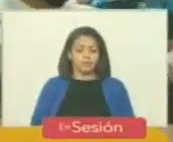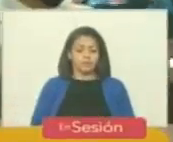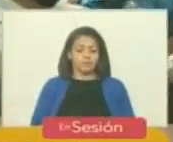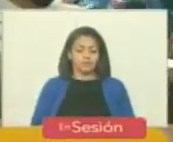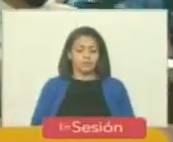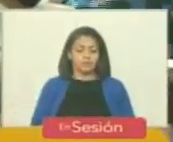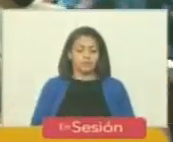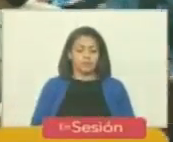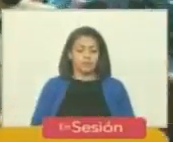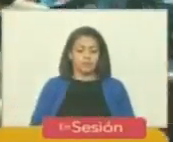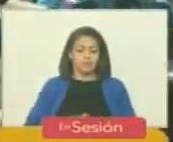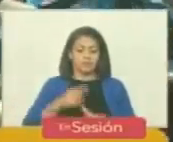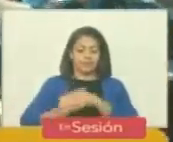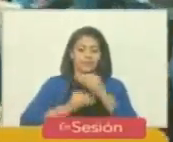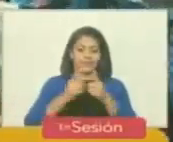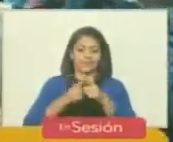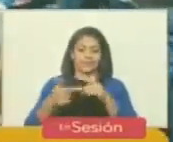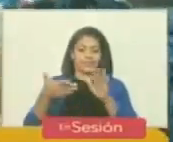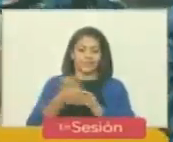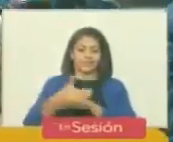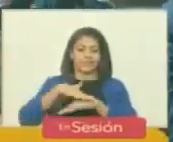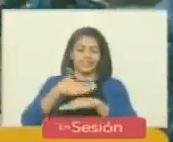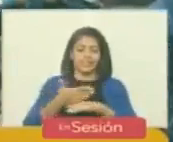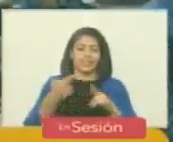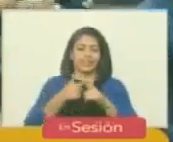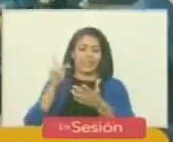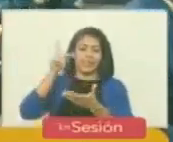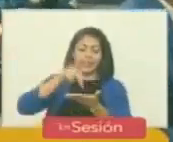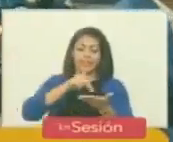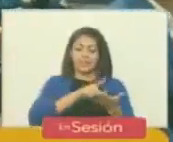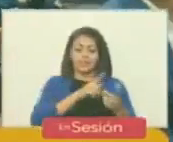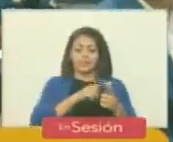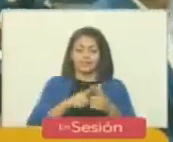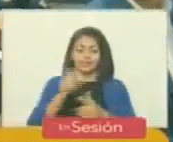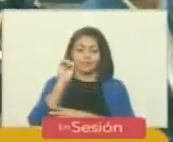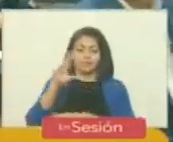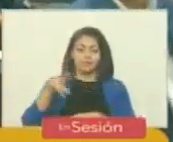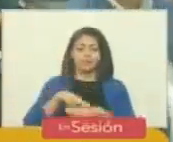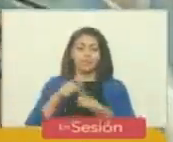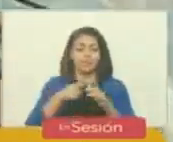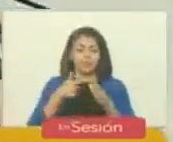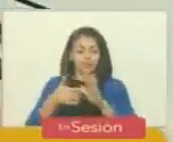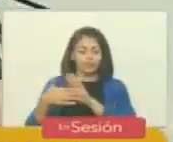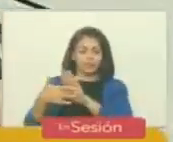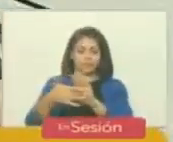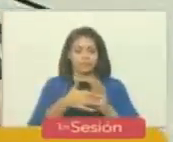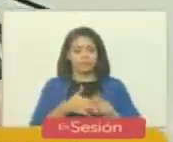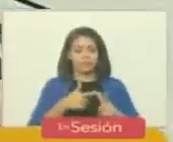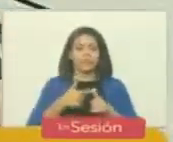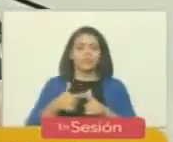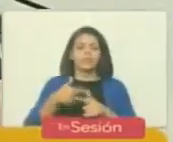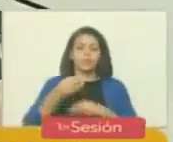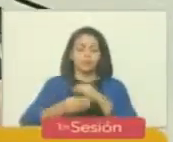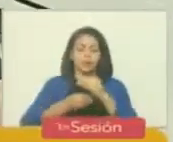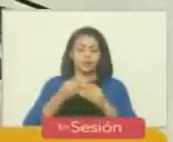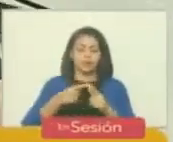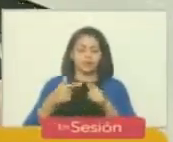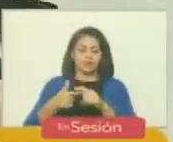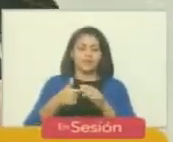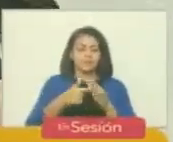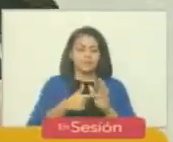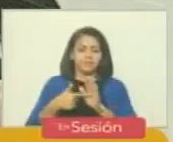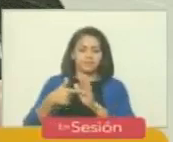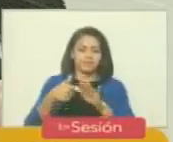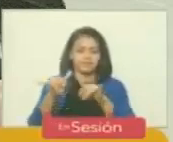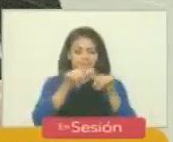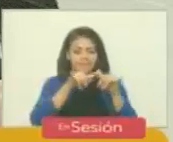y los representantes de la asamblea deben incorporarse al Parlasur debemos repensar